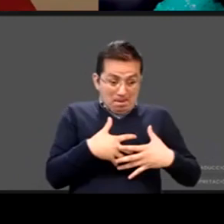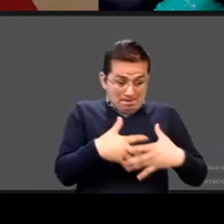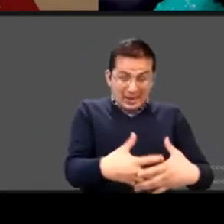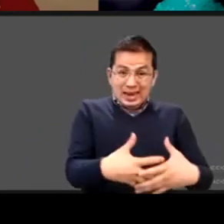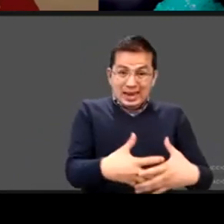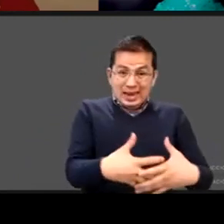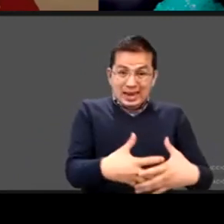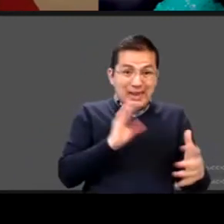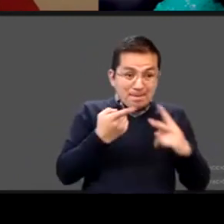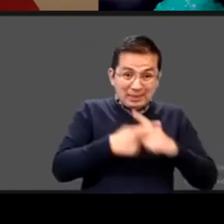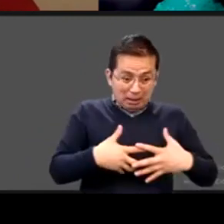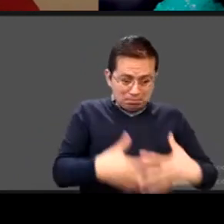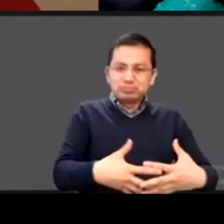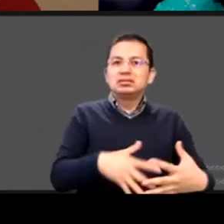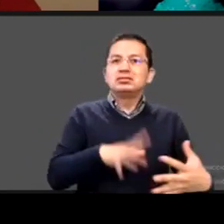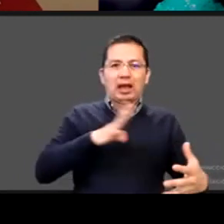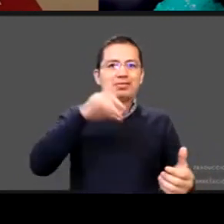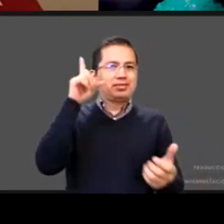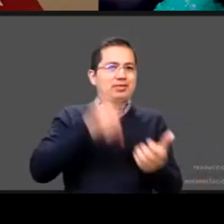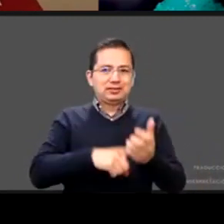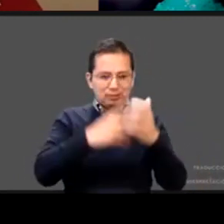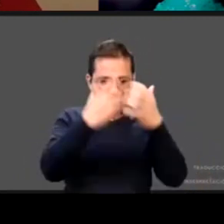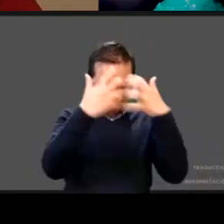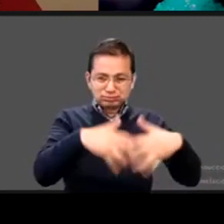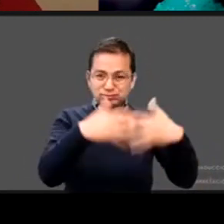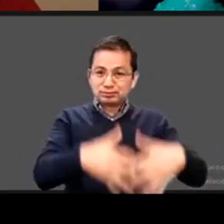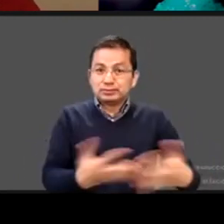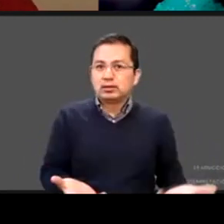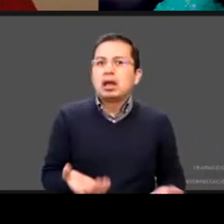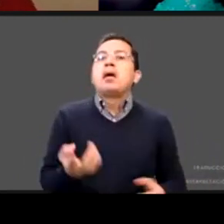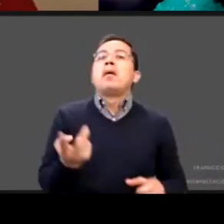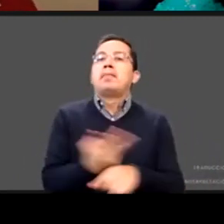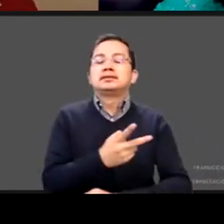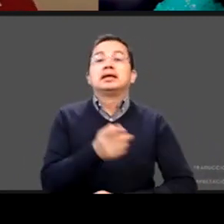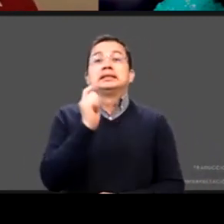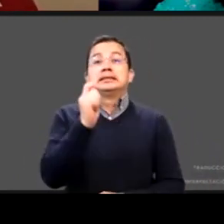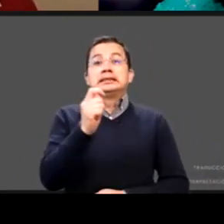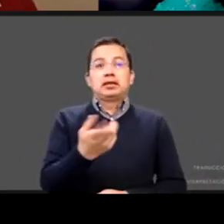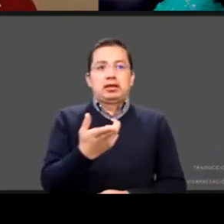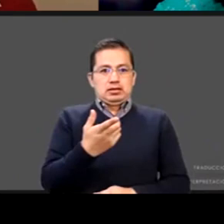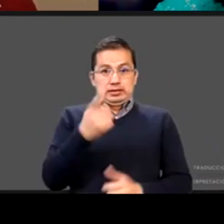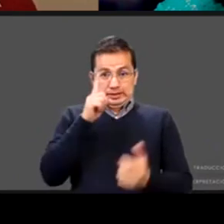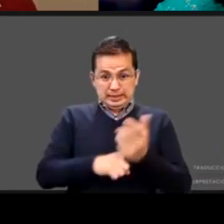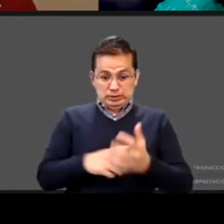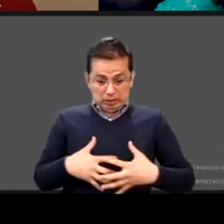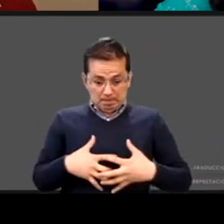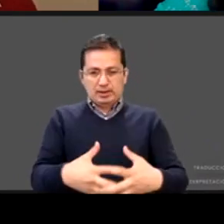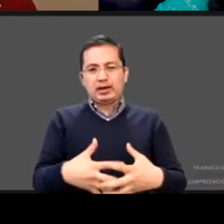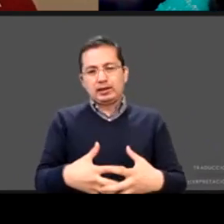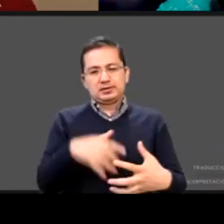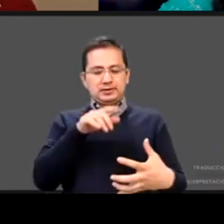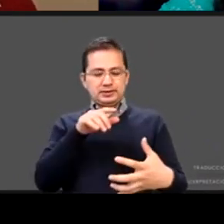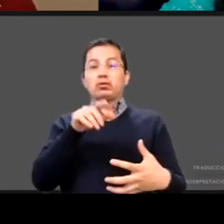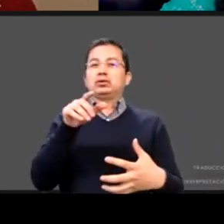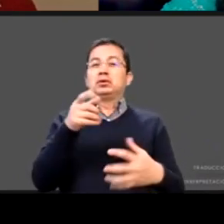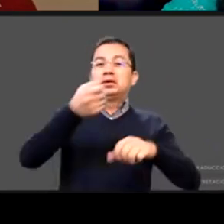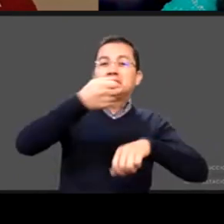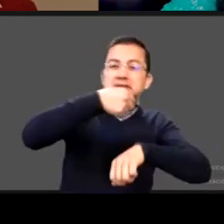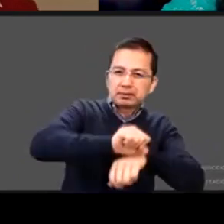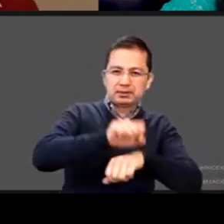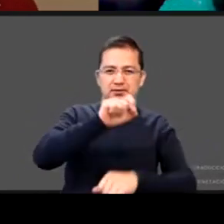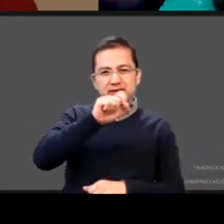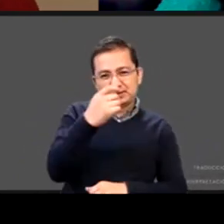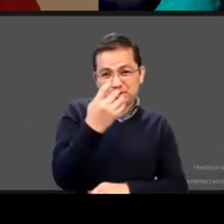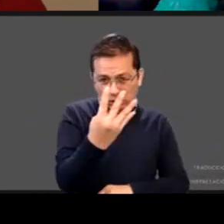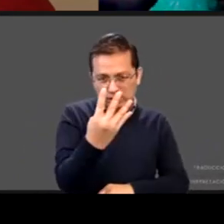escucha lo que dice la mamá cuando habla mientras está embarazado a partir de la semana 24 que es cerca de los 6 meses y entonces